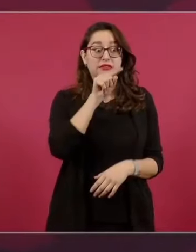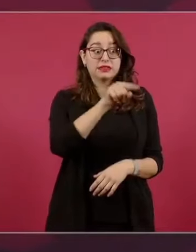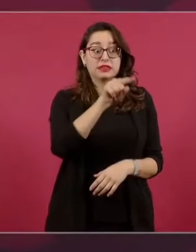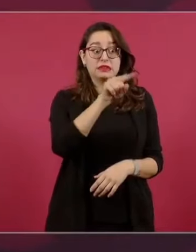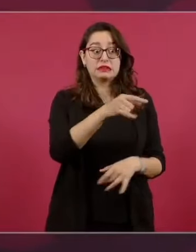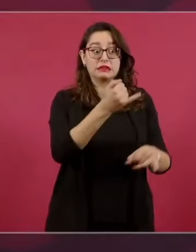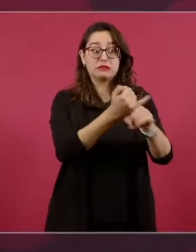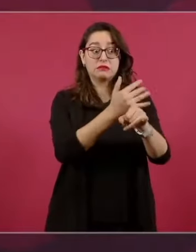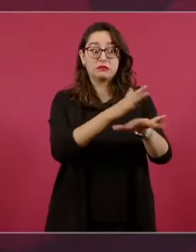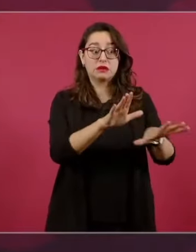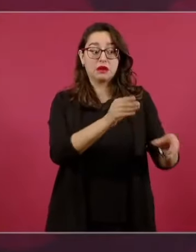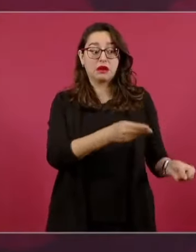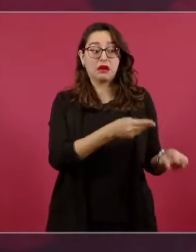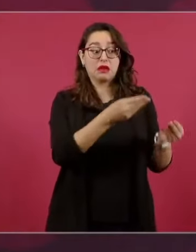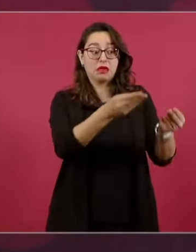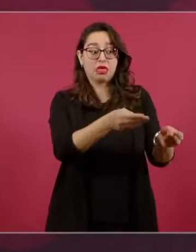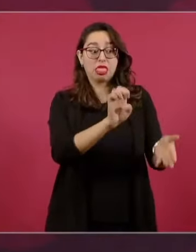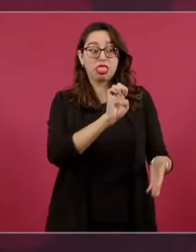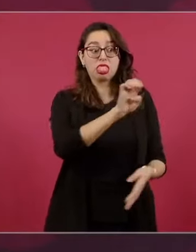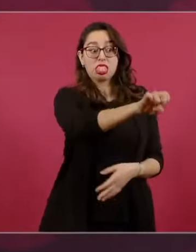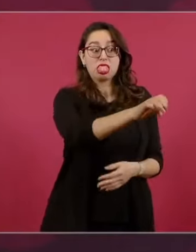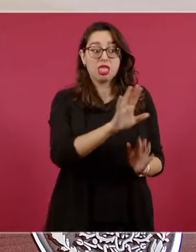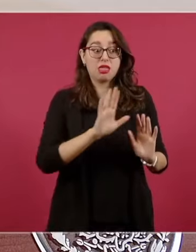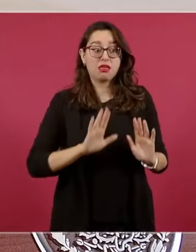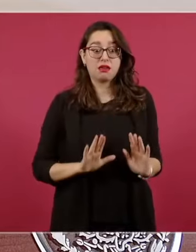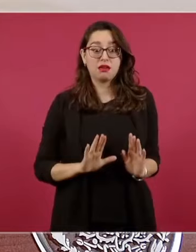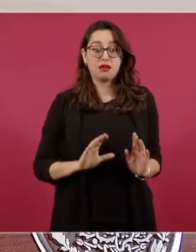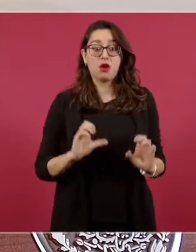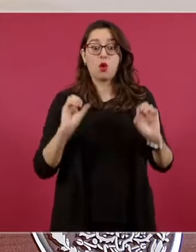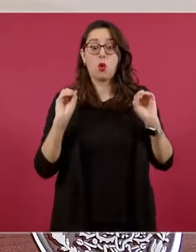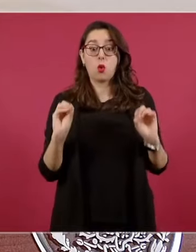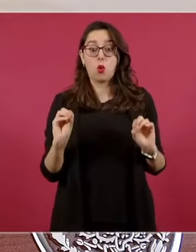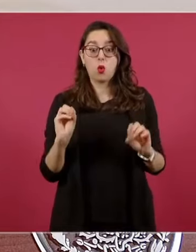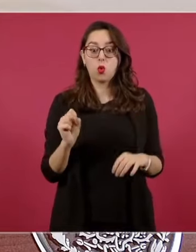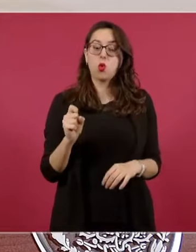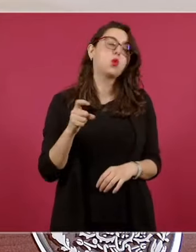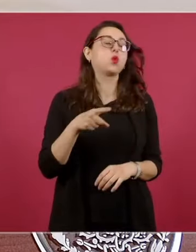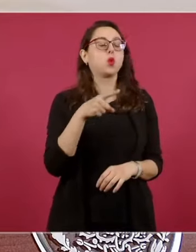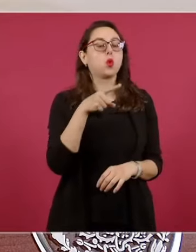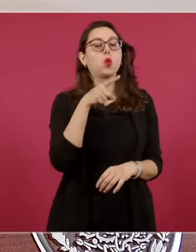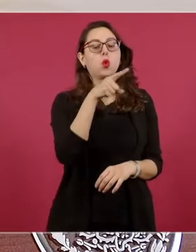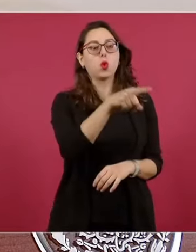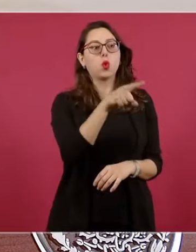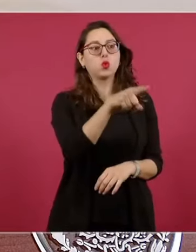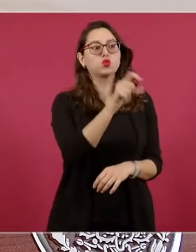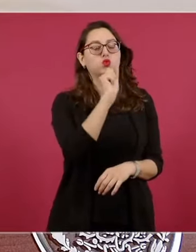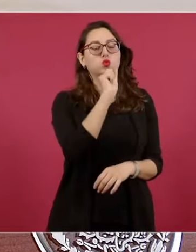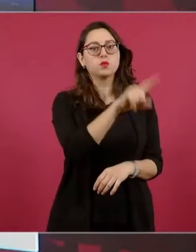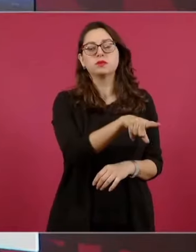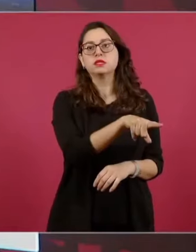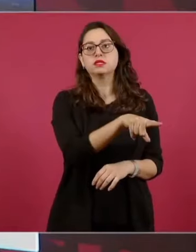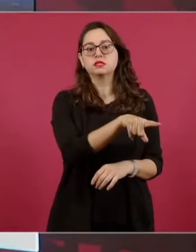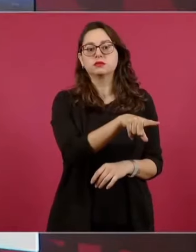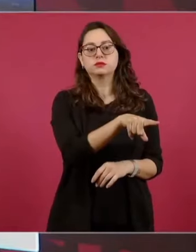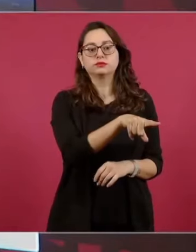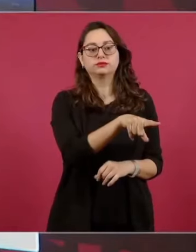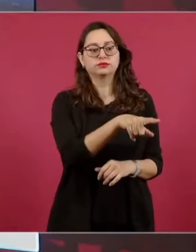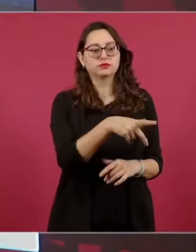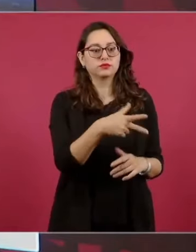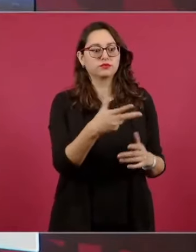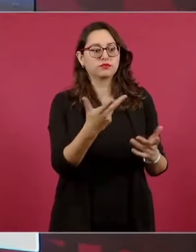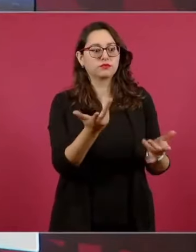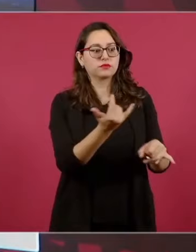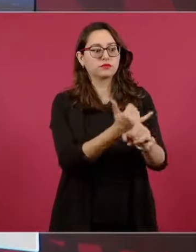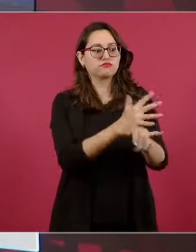tuviste